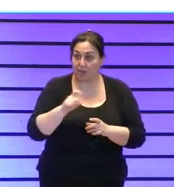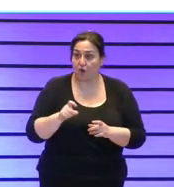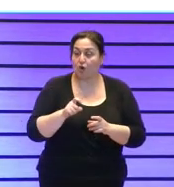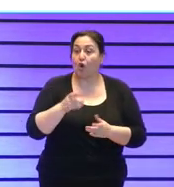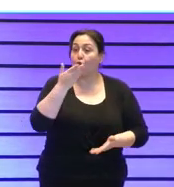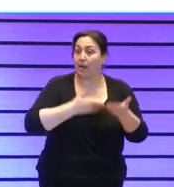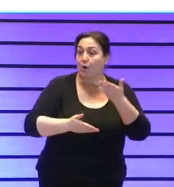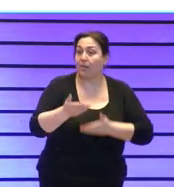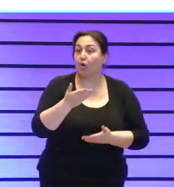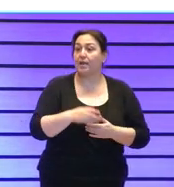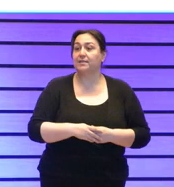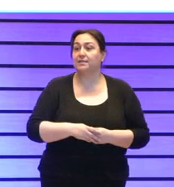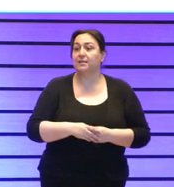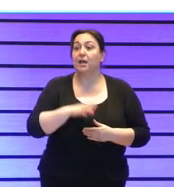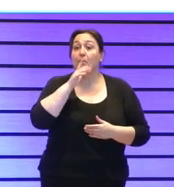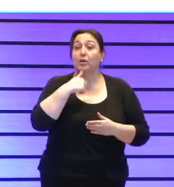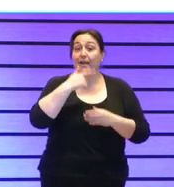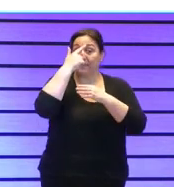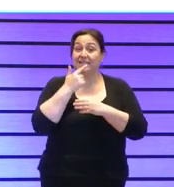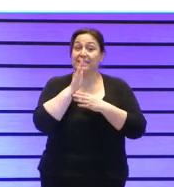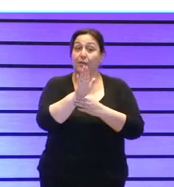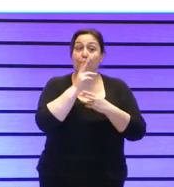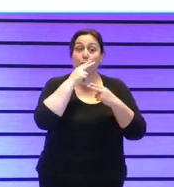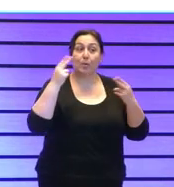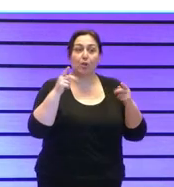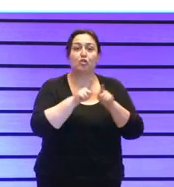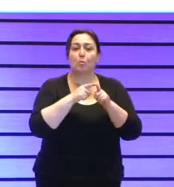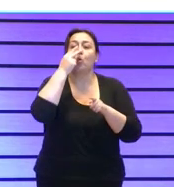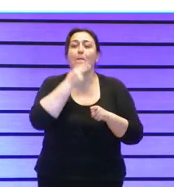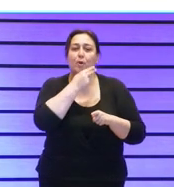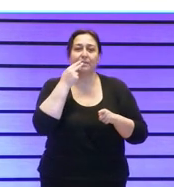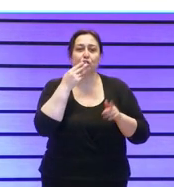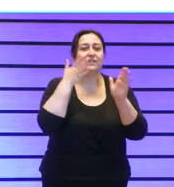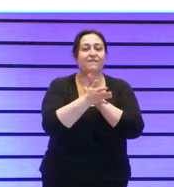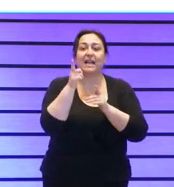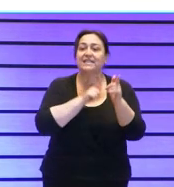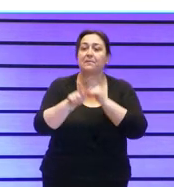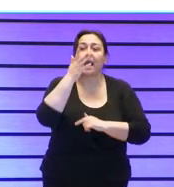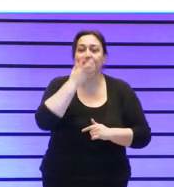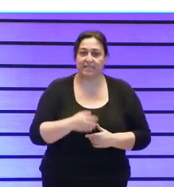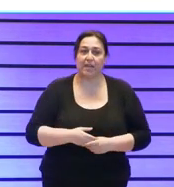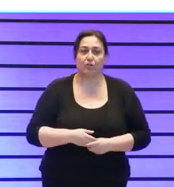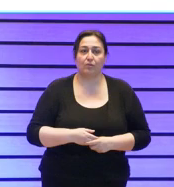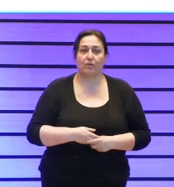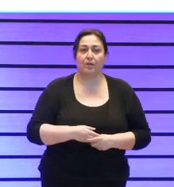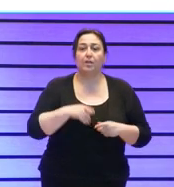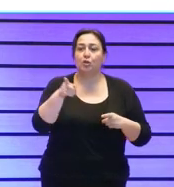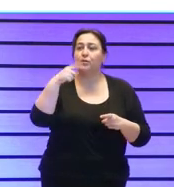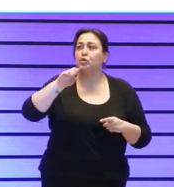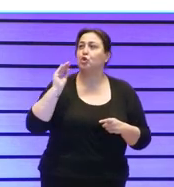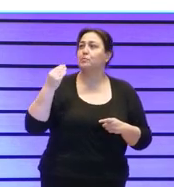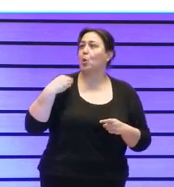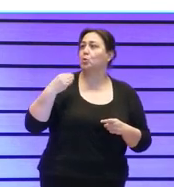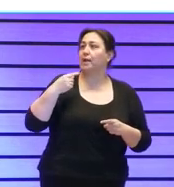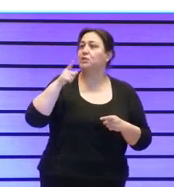presentar algo en público te compromete entonces este viaje iba en serio y os preguntaréis ¿hacia dónde vamos?